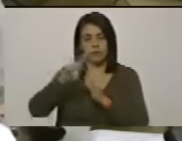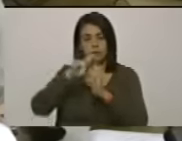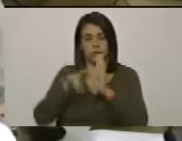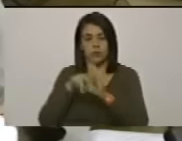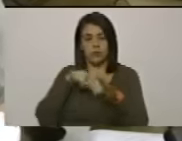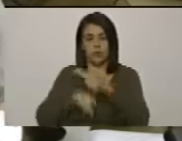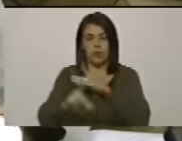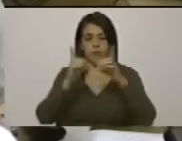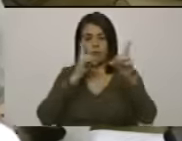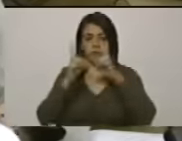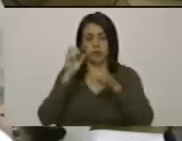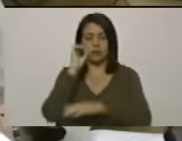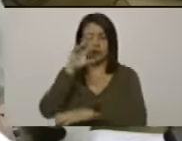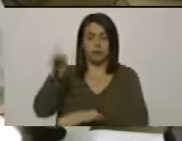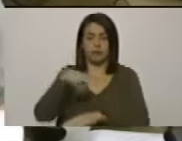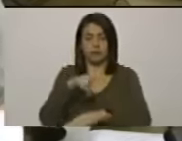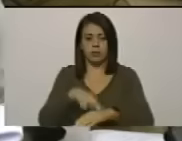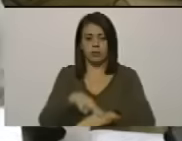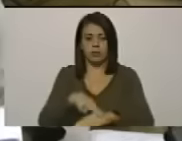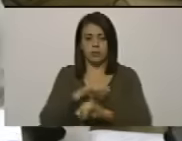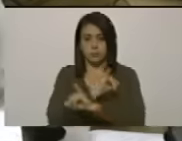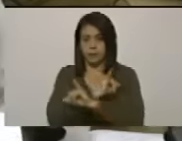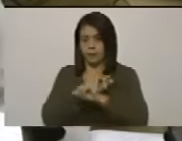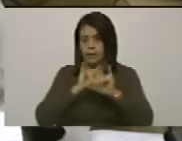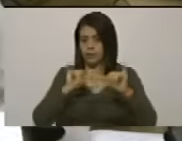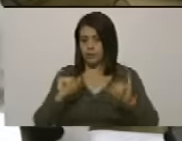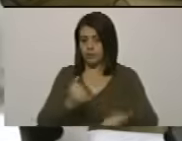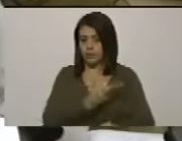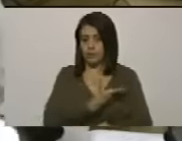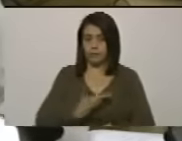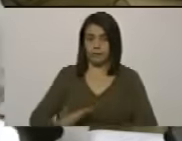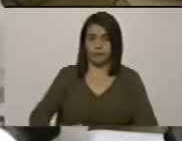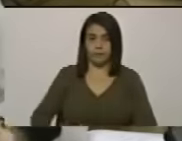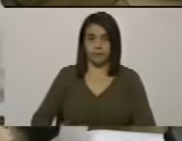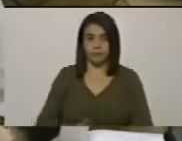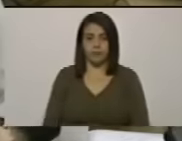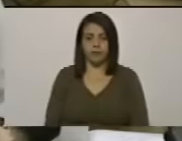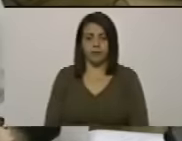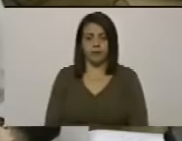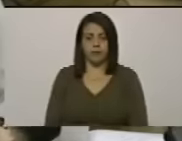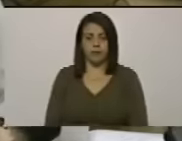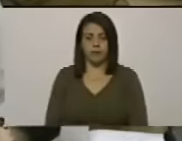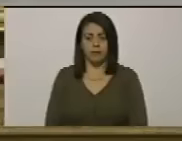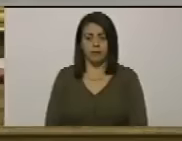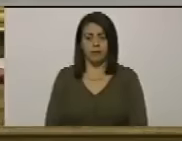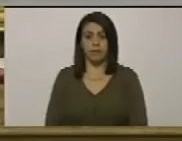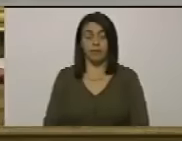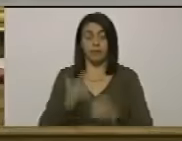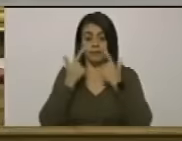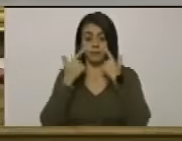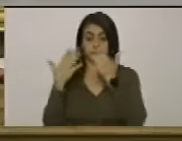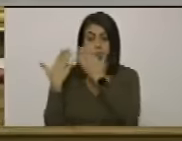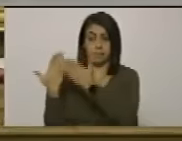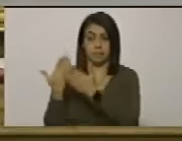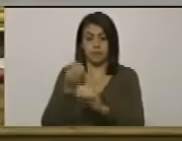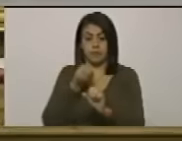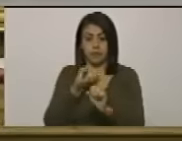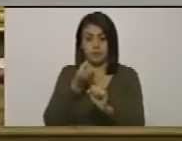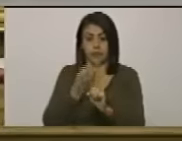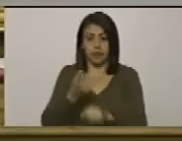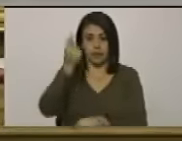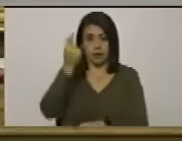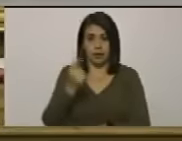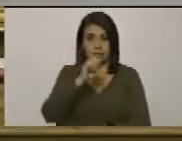reglamento interior y de debates de la Asamblea Nacional es todo ciudadano vicepresidente quiero dejar en el derecho de palabra al